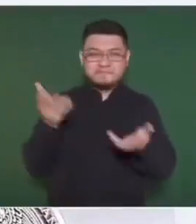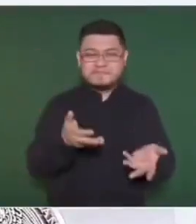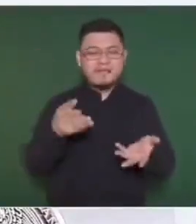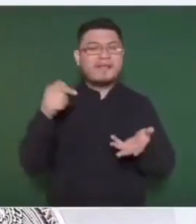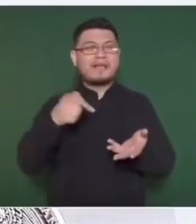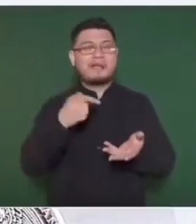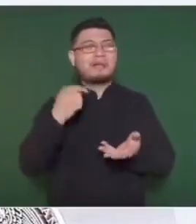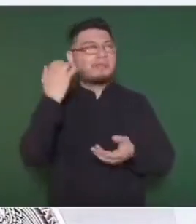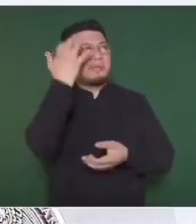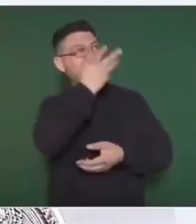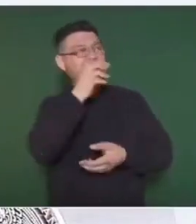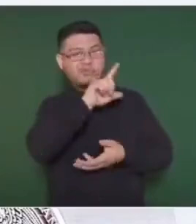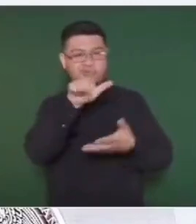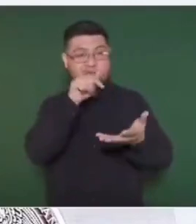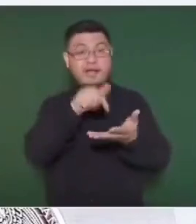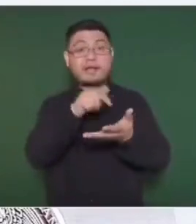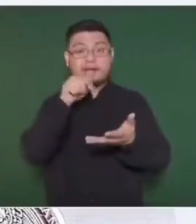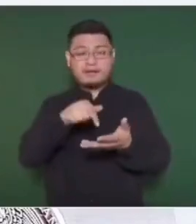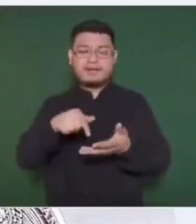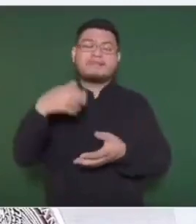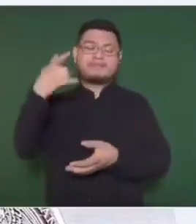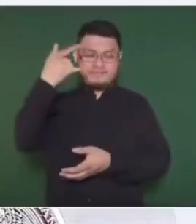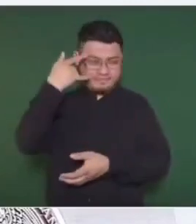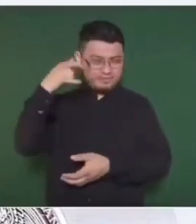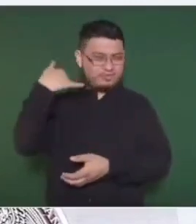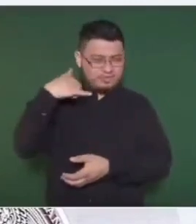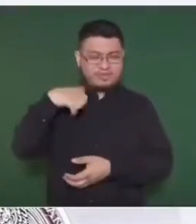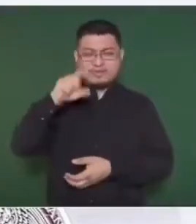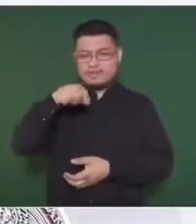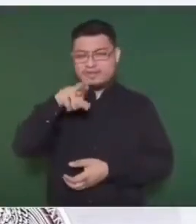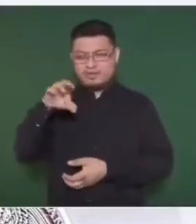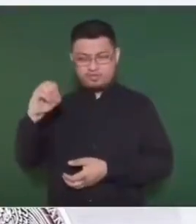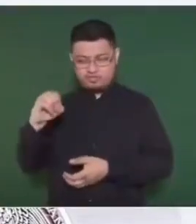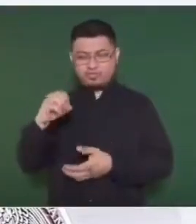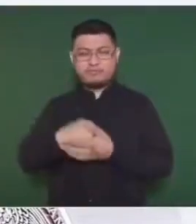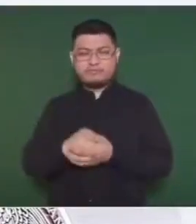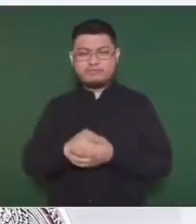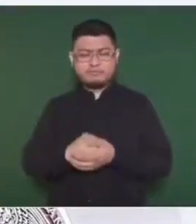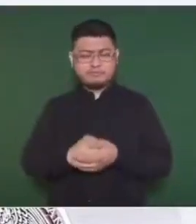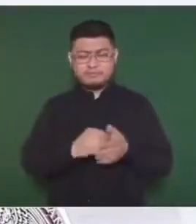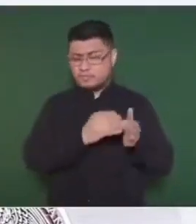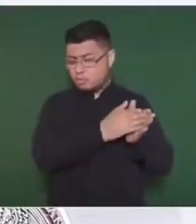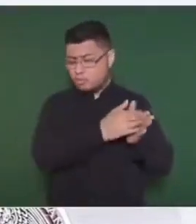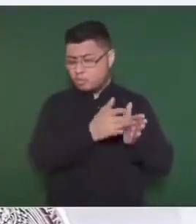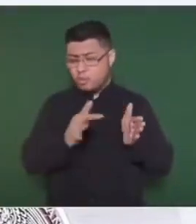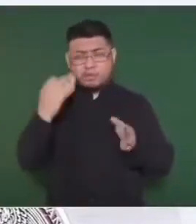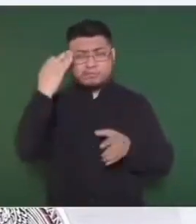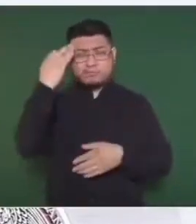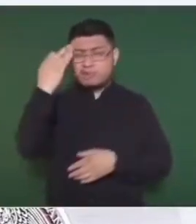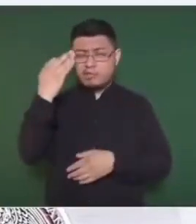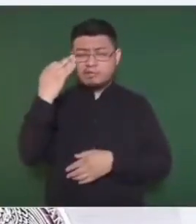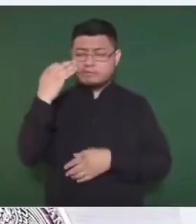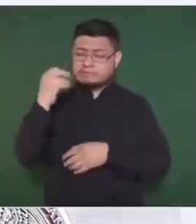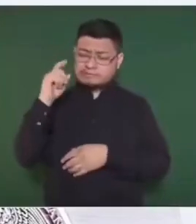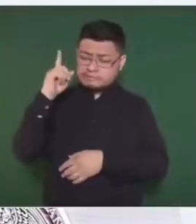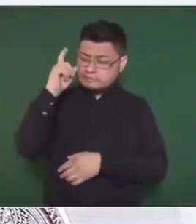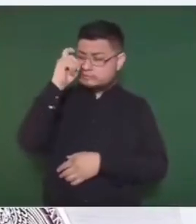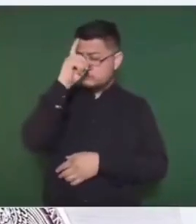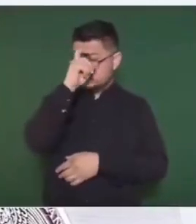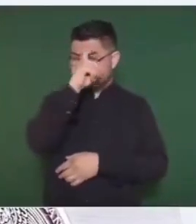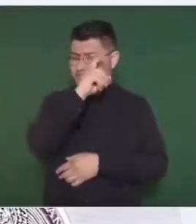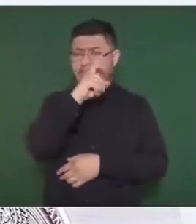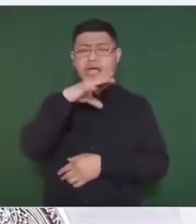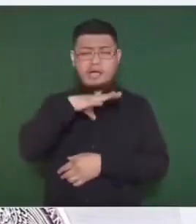población local de Campeche, Yucatán y Quintana Roo. El camino, señor, ha sido difícil y lleno de obstáculos.